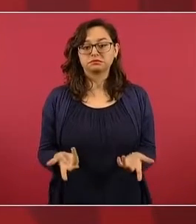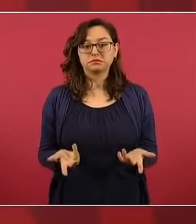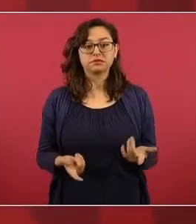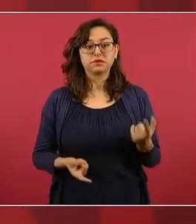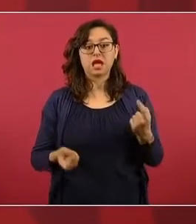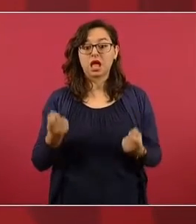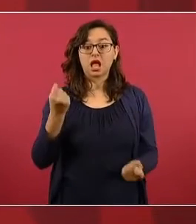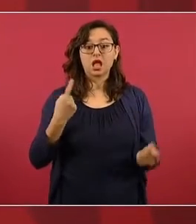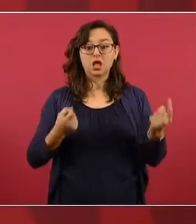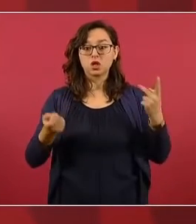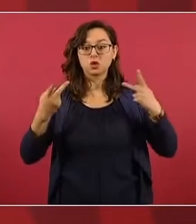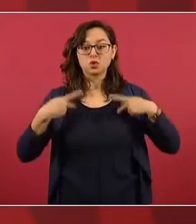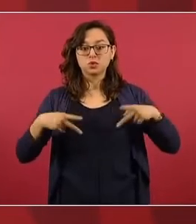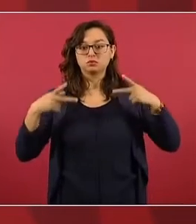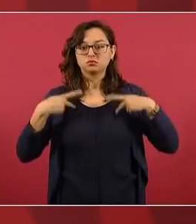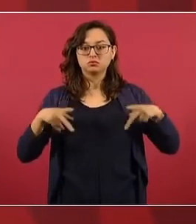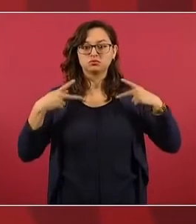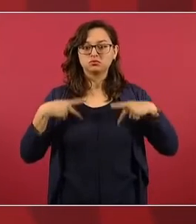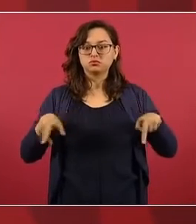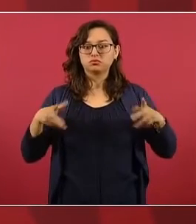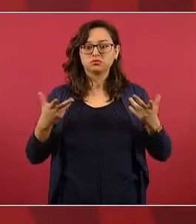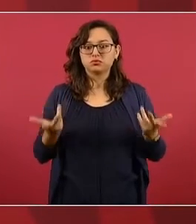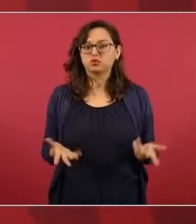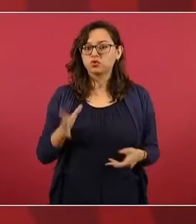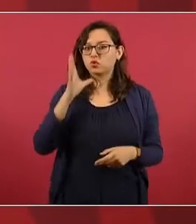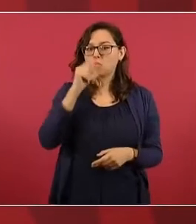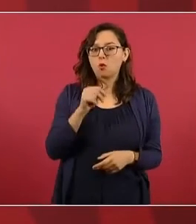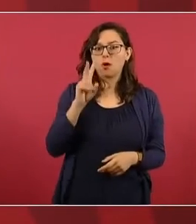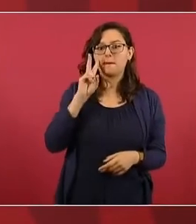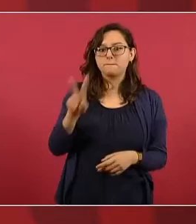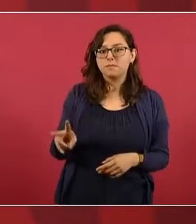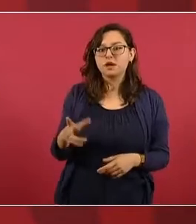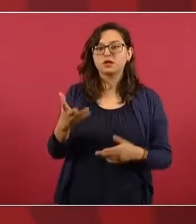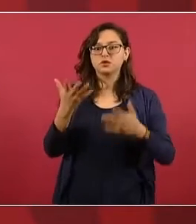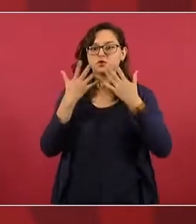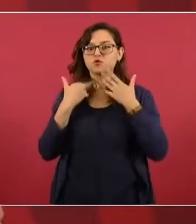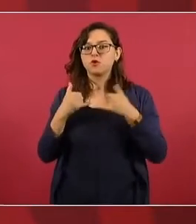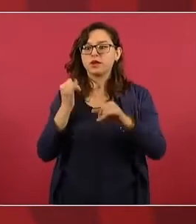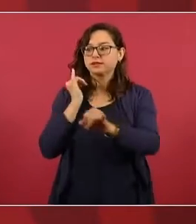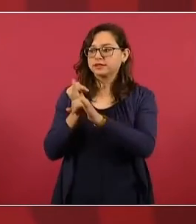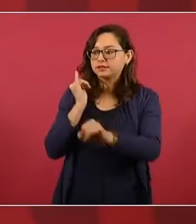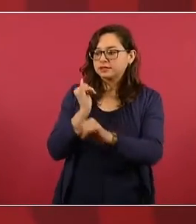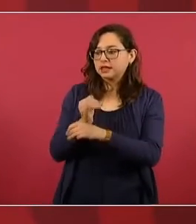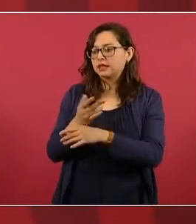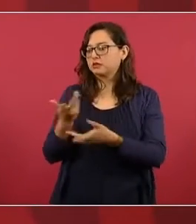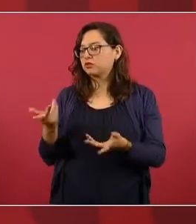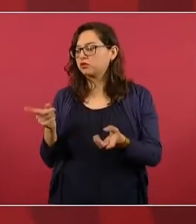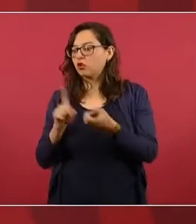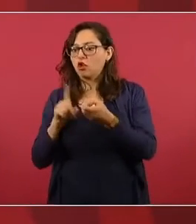a esta información